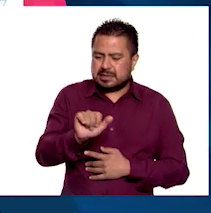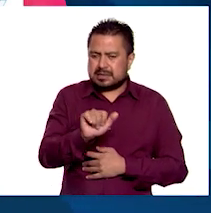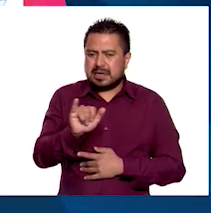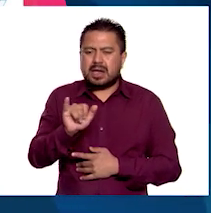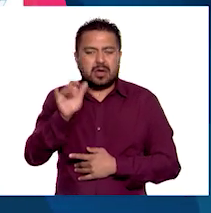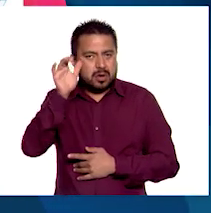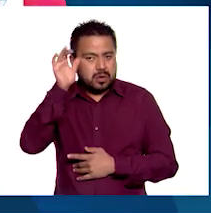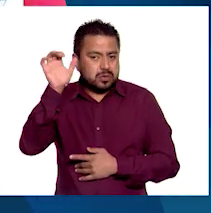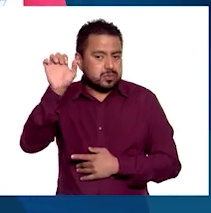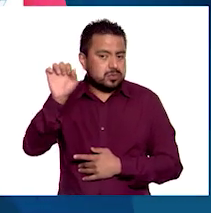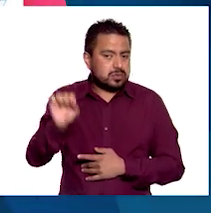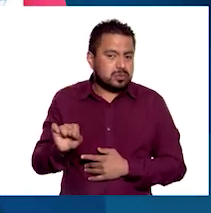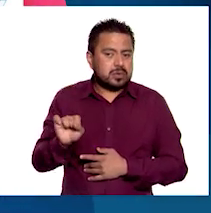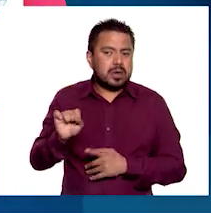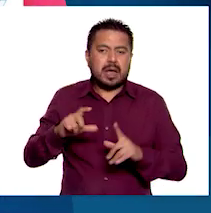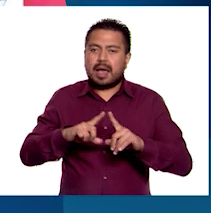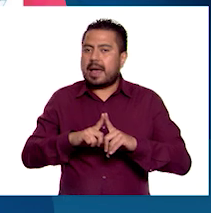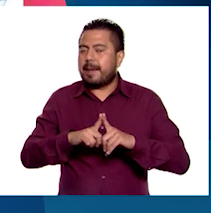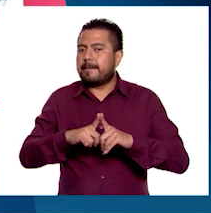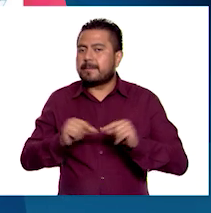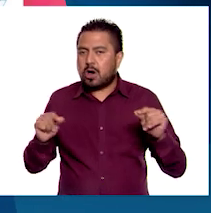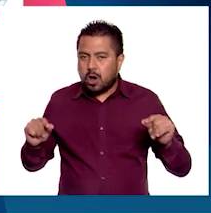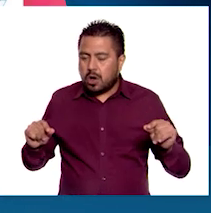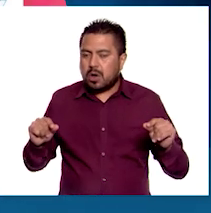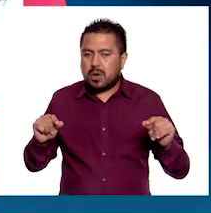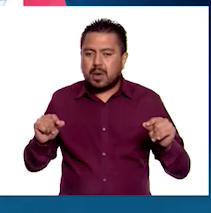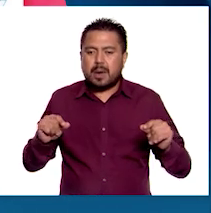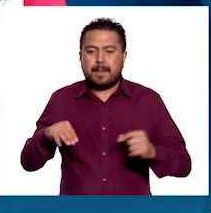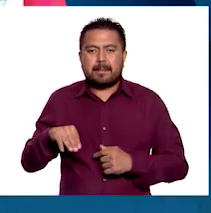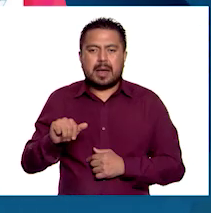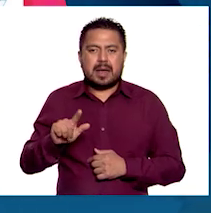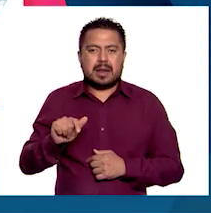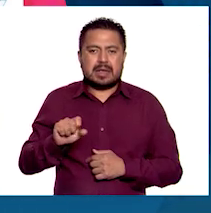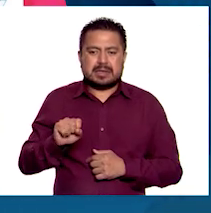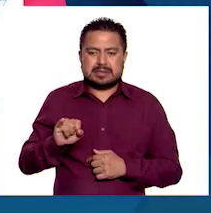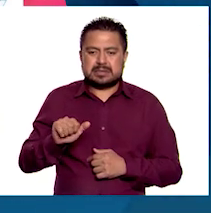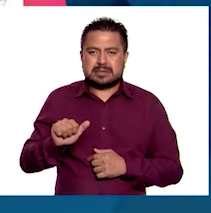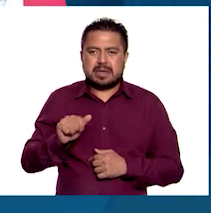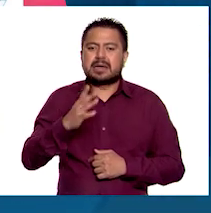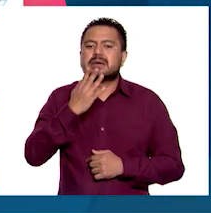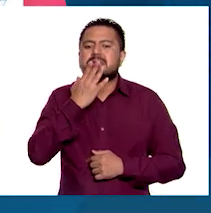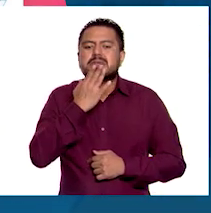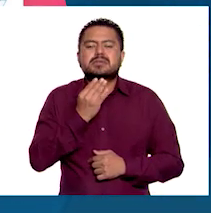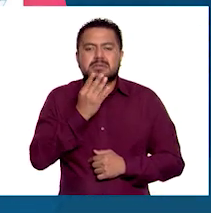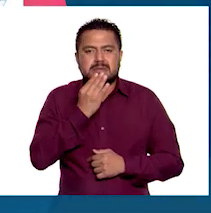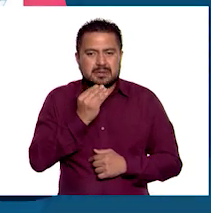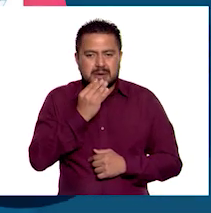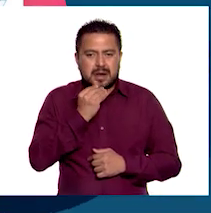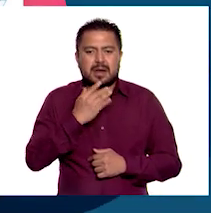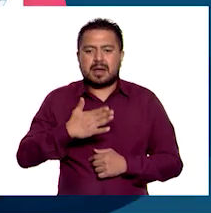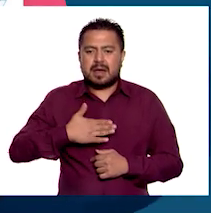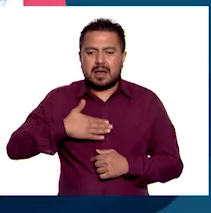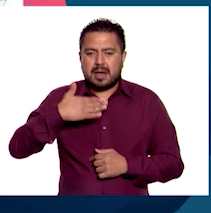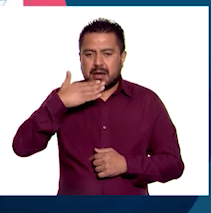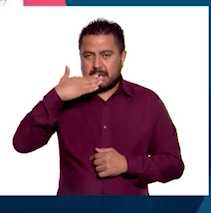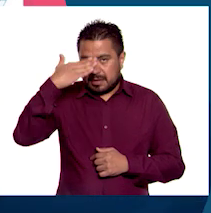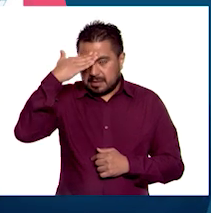Corea del Sur, Japón, Malasia, Israel, Arabia Saudita,